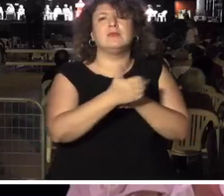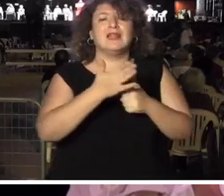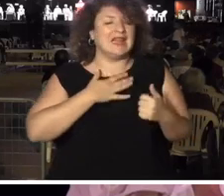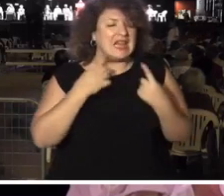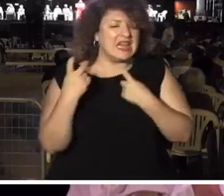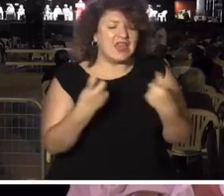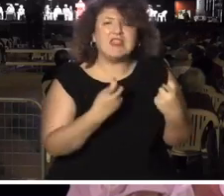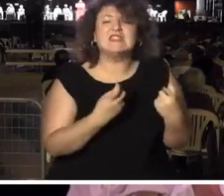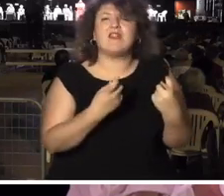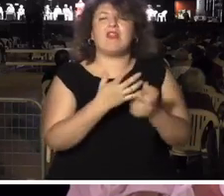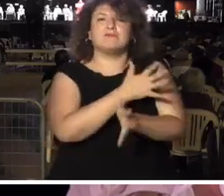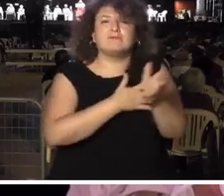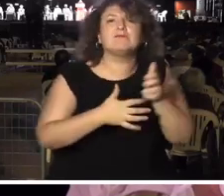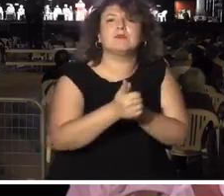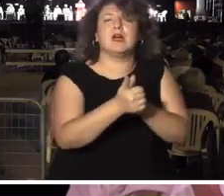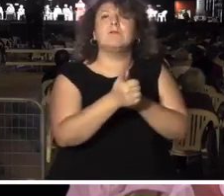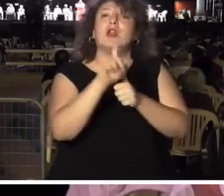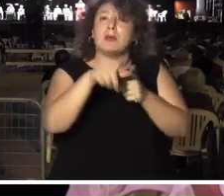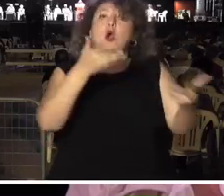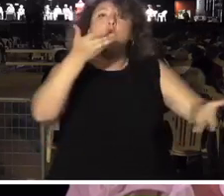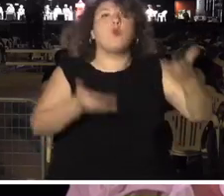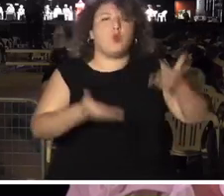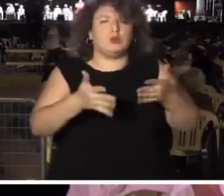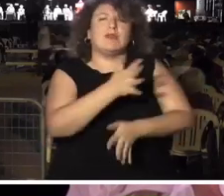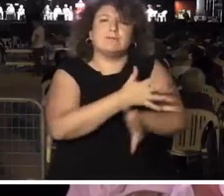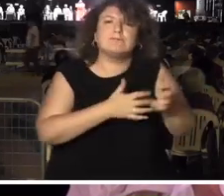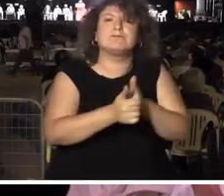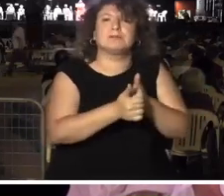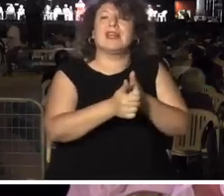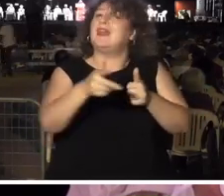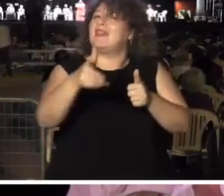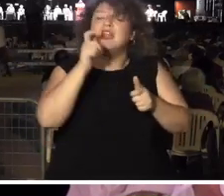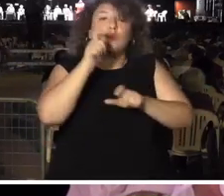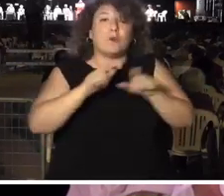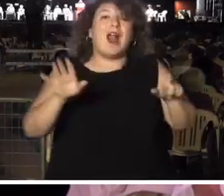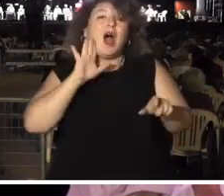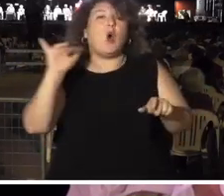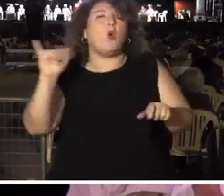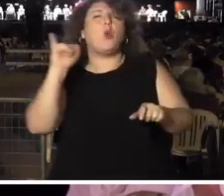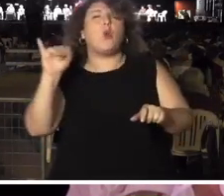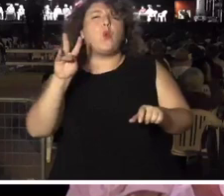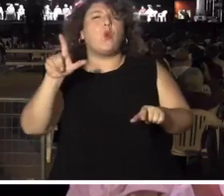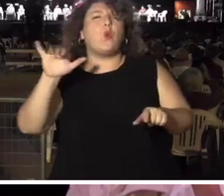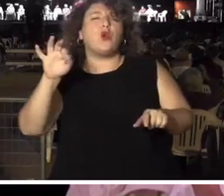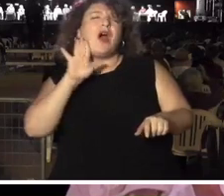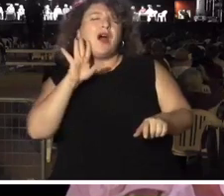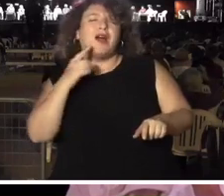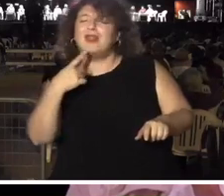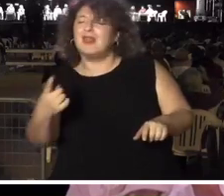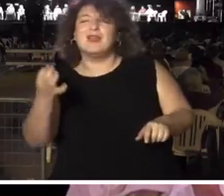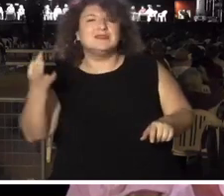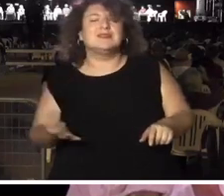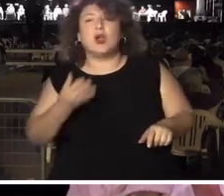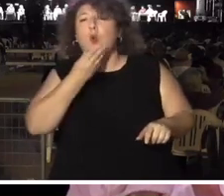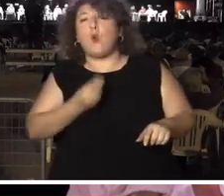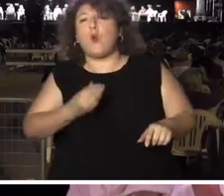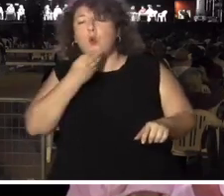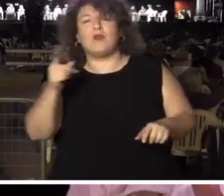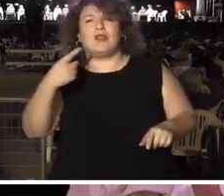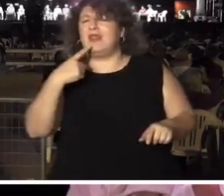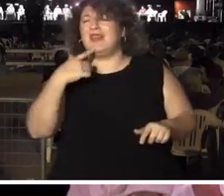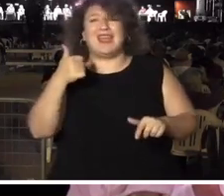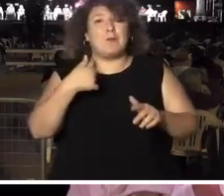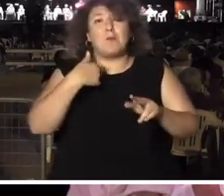de las necesidades y la justicia, los derechos humanos, como Julio decía, en el centro de la política y como prioridad.